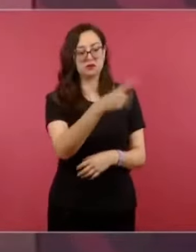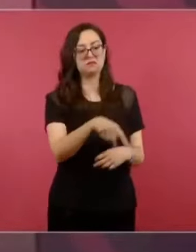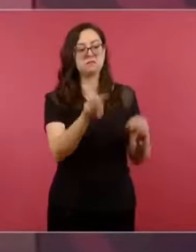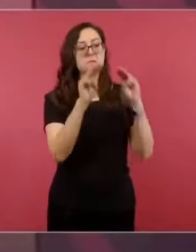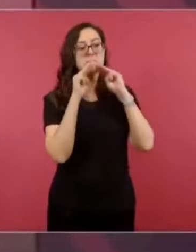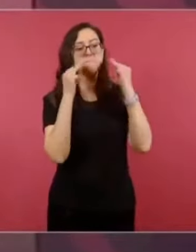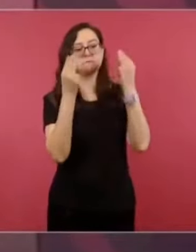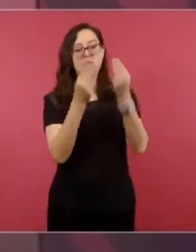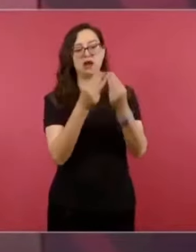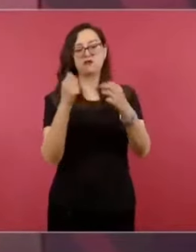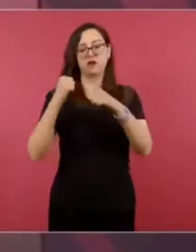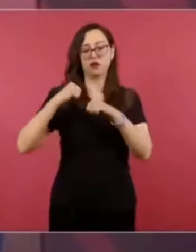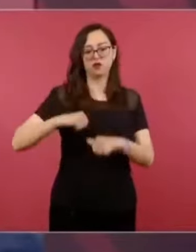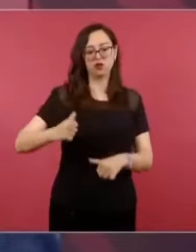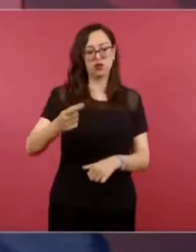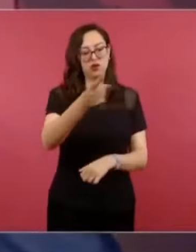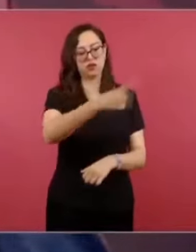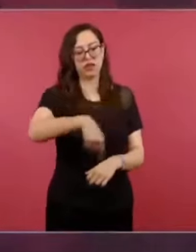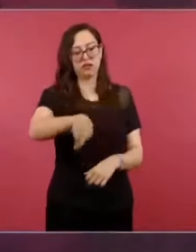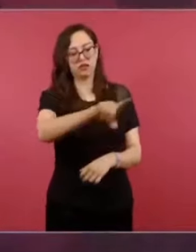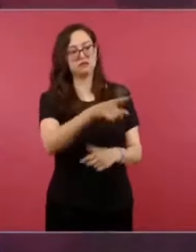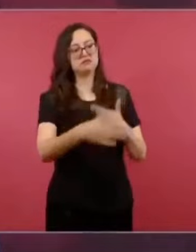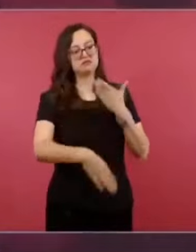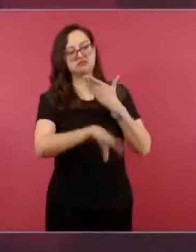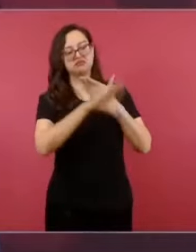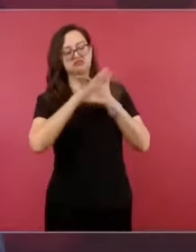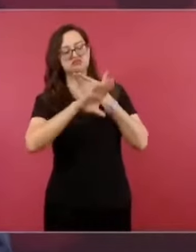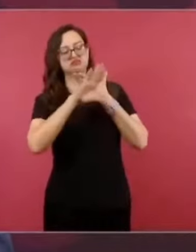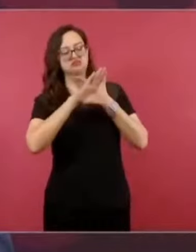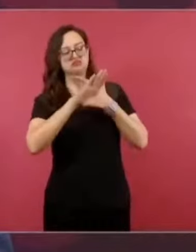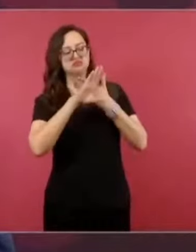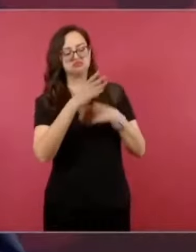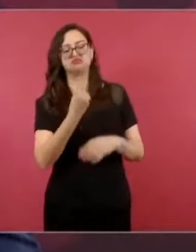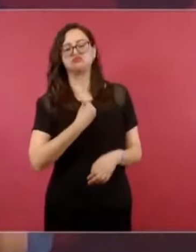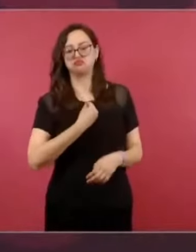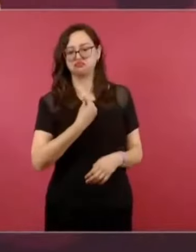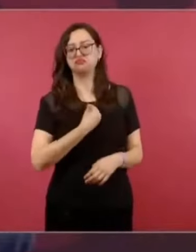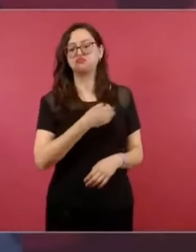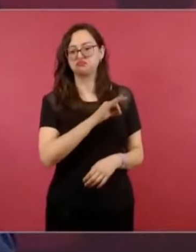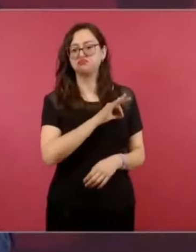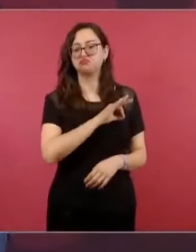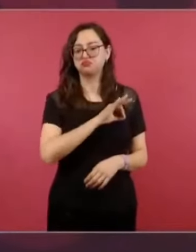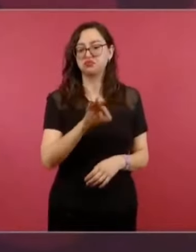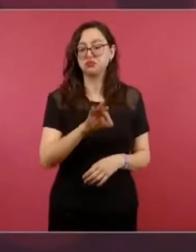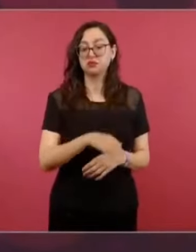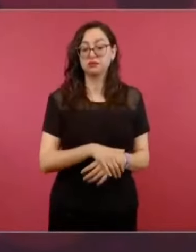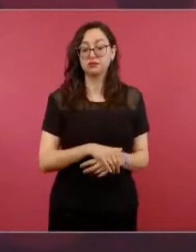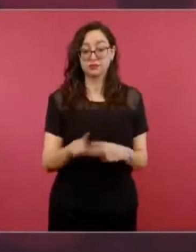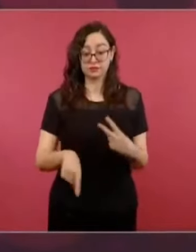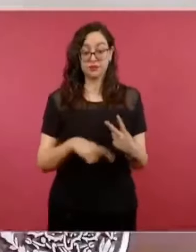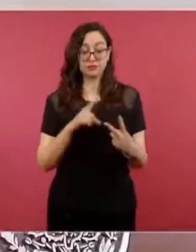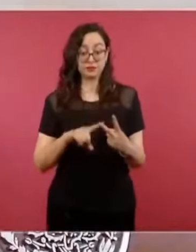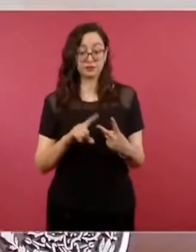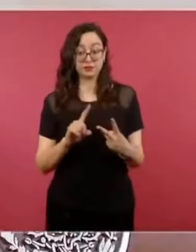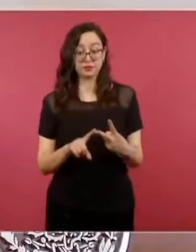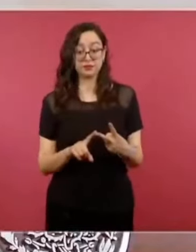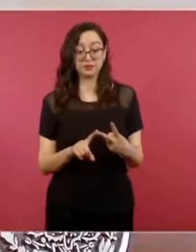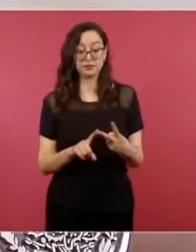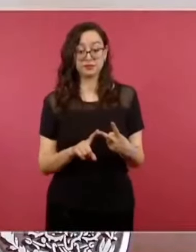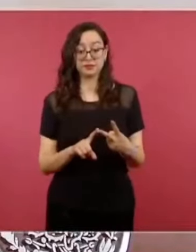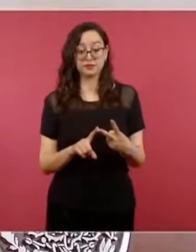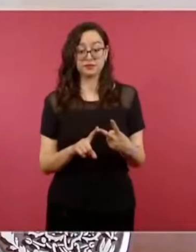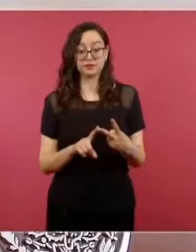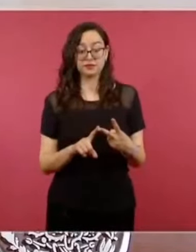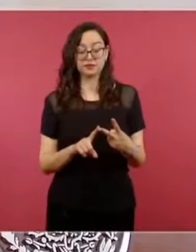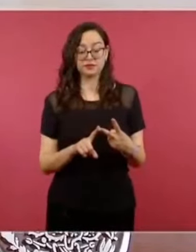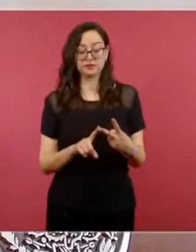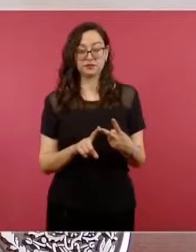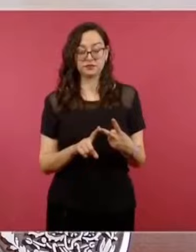lograr